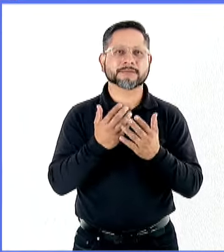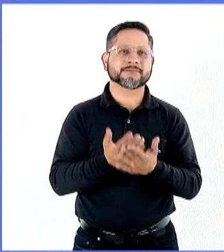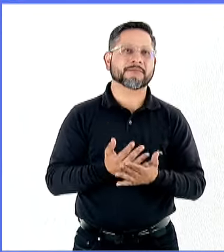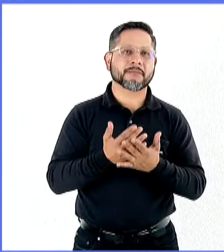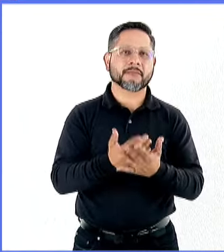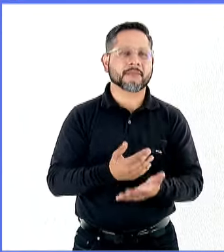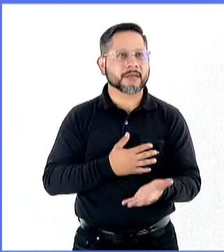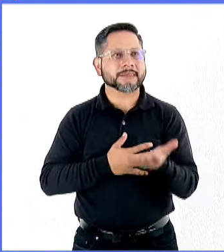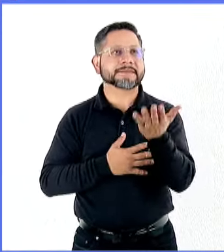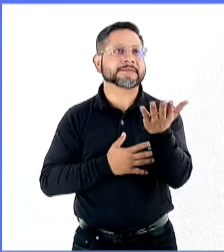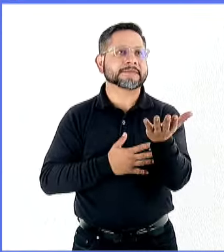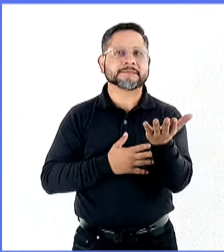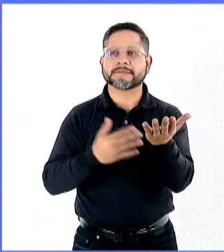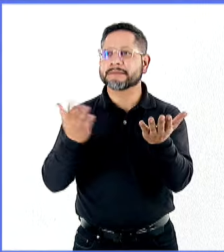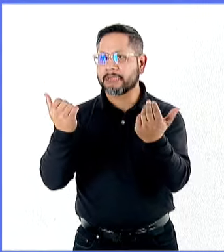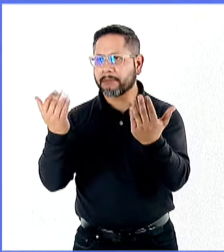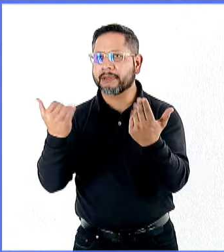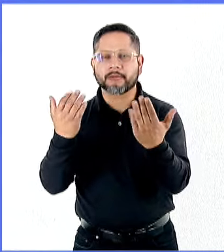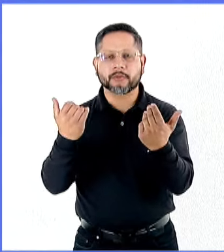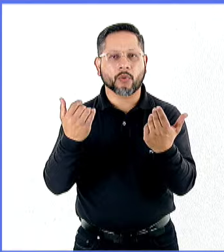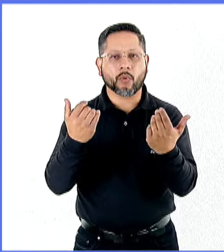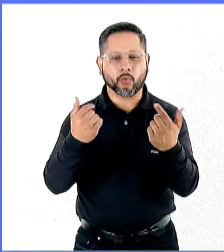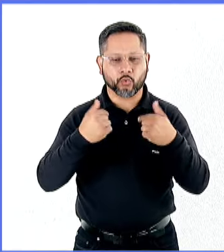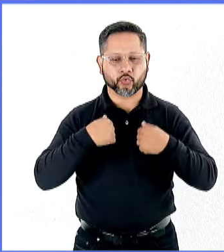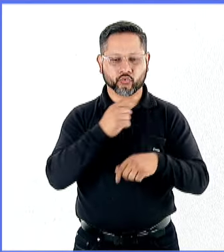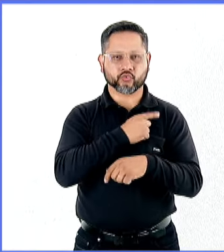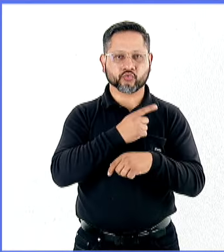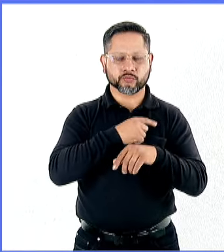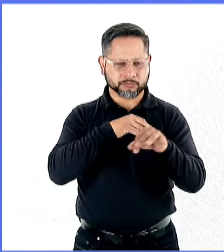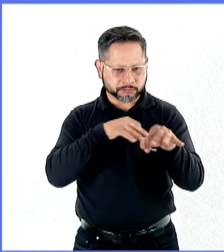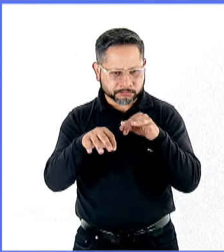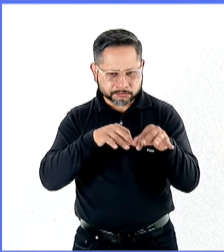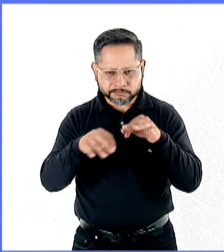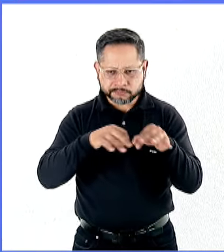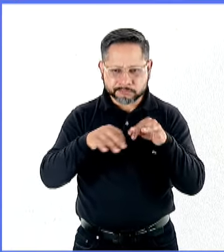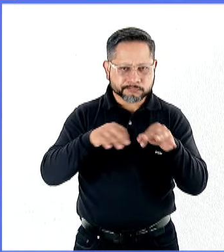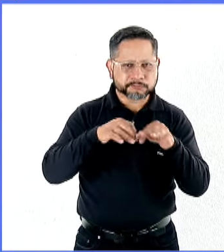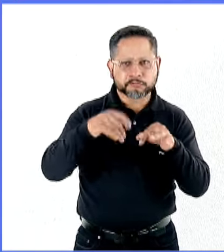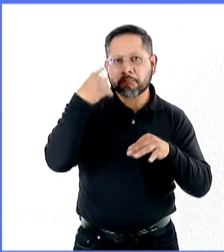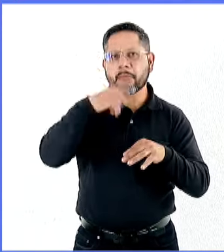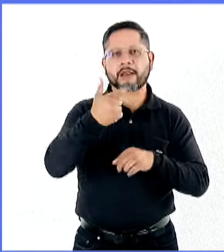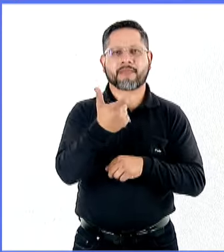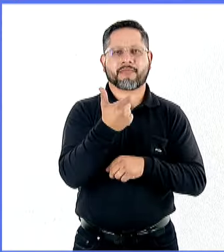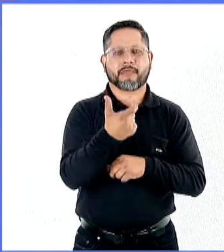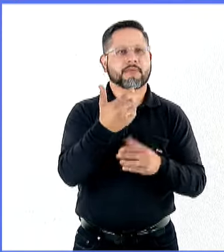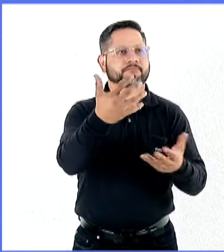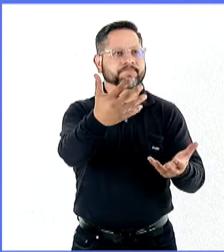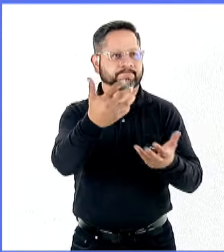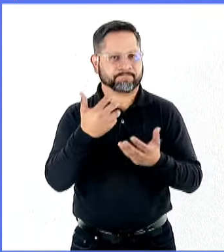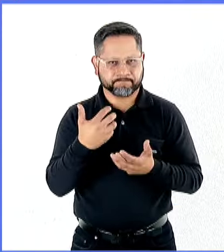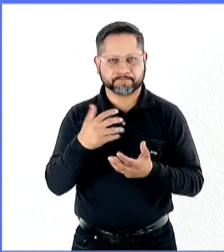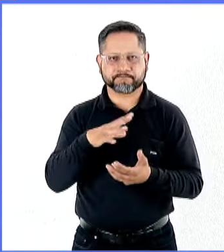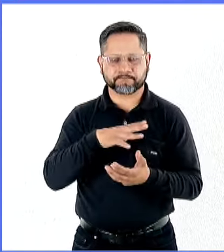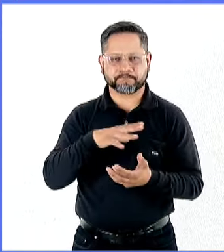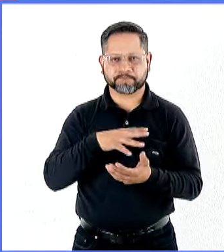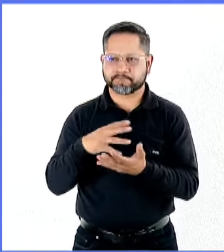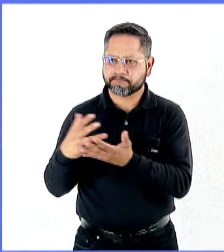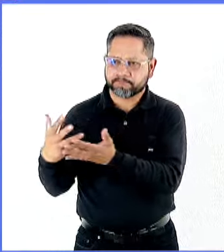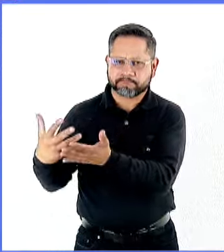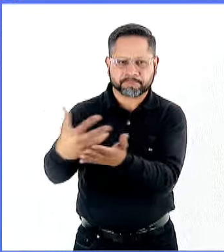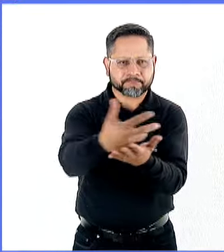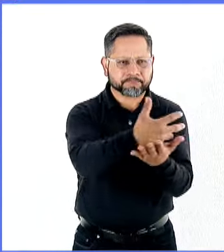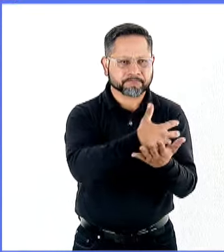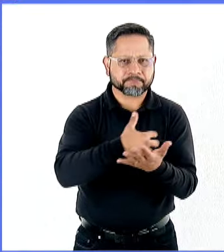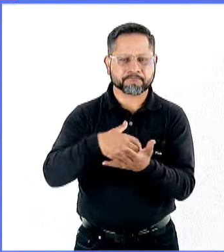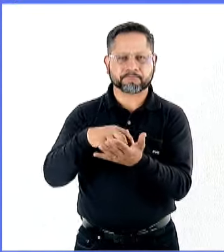que te traigan, sino justo de producir, de generar, de compartir, y esto seguramente te trae muchos más beneficios en todos los sentidos y no